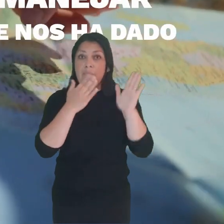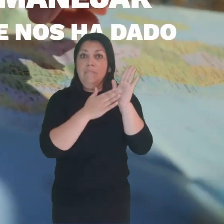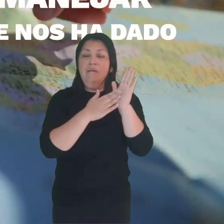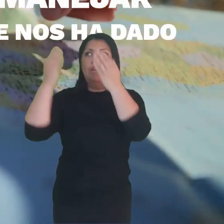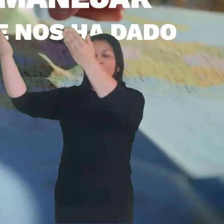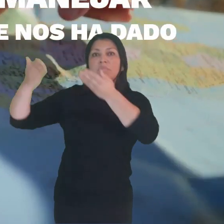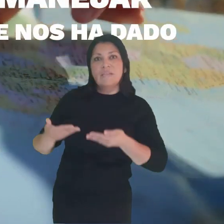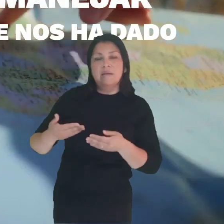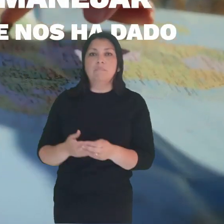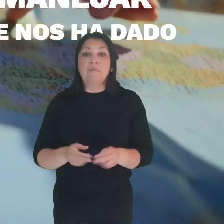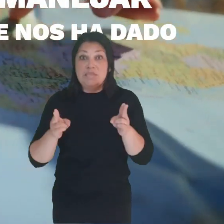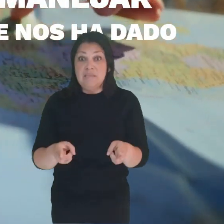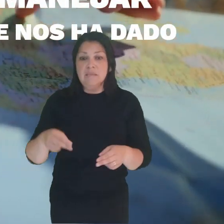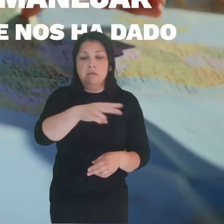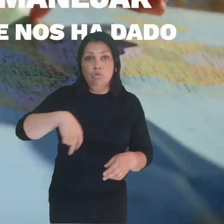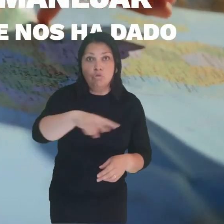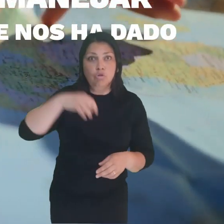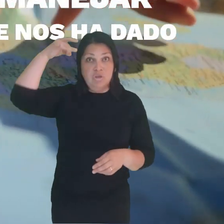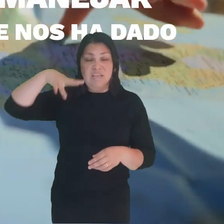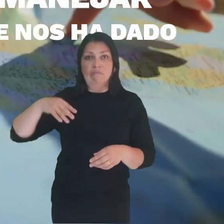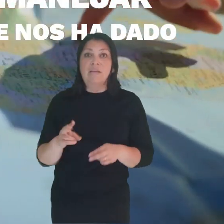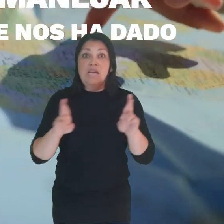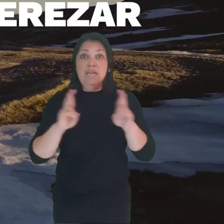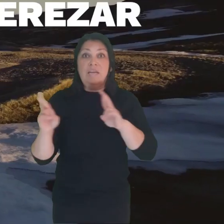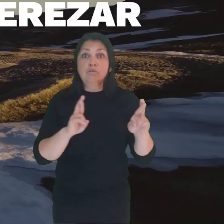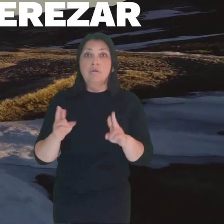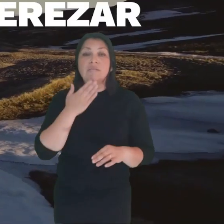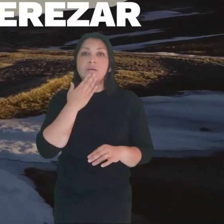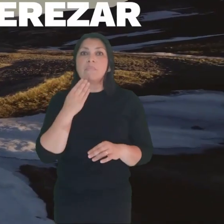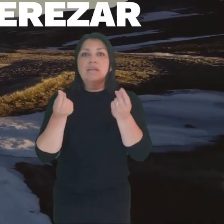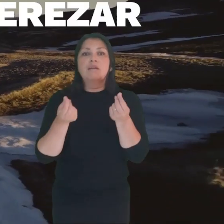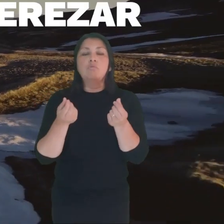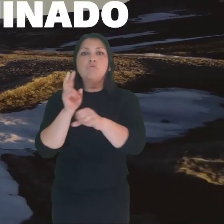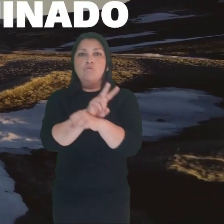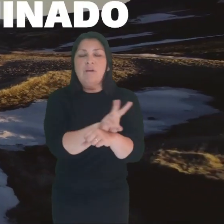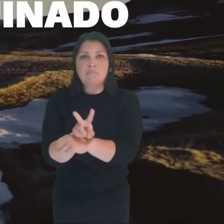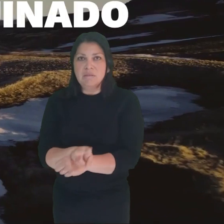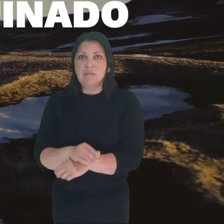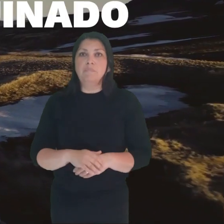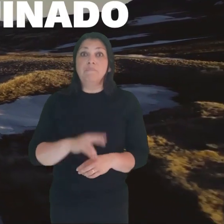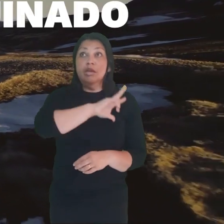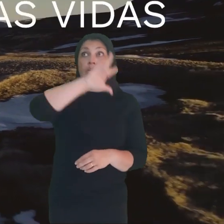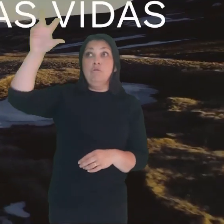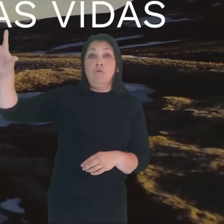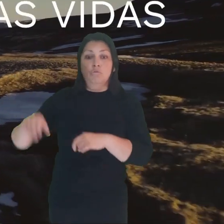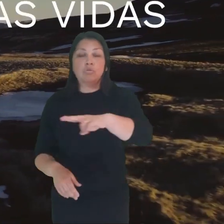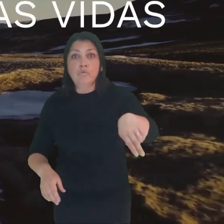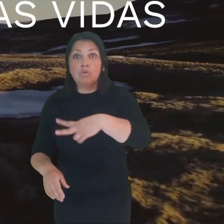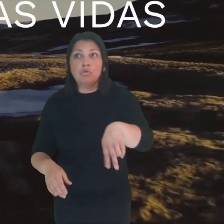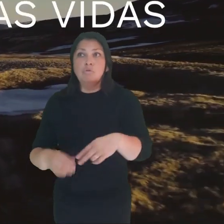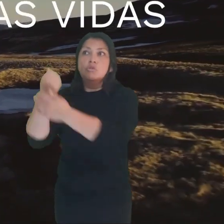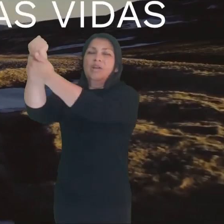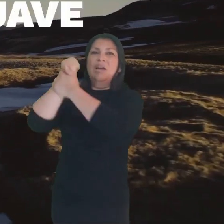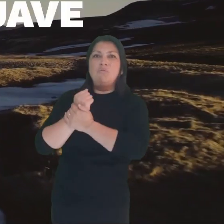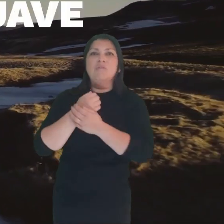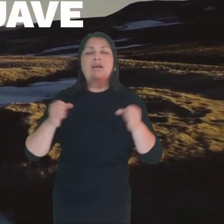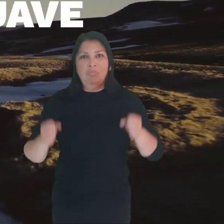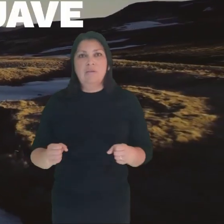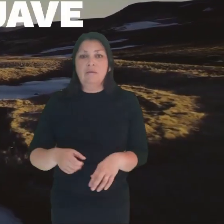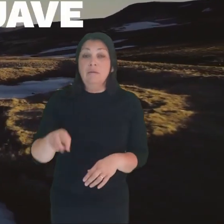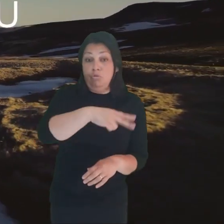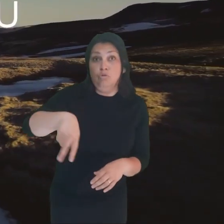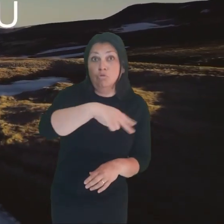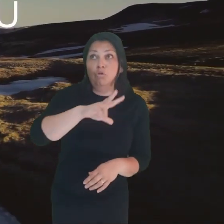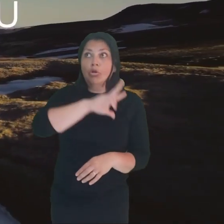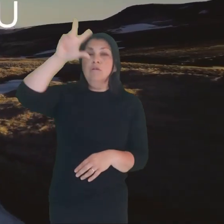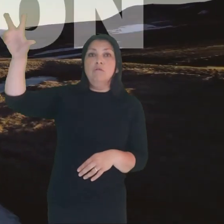manejar las relaciones y los recursos que nos ha dado. Aunque él puede enderezar lo que hemos arruinado, el camino de nuestras vidas puede ser